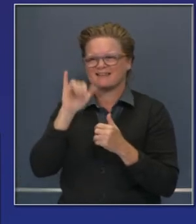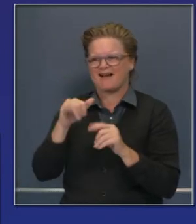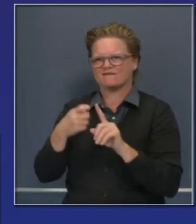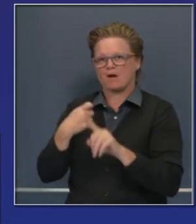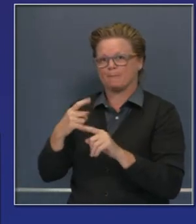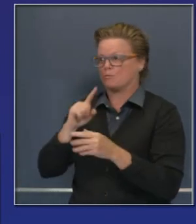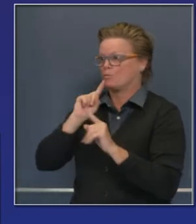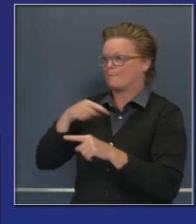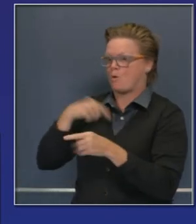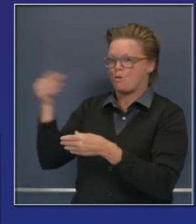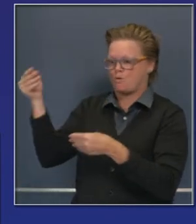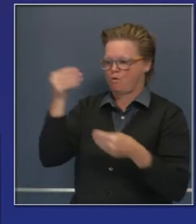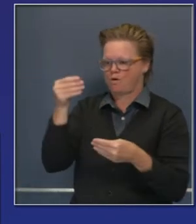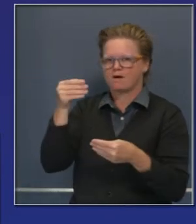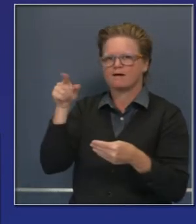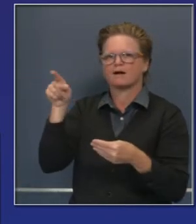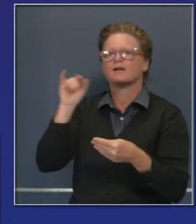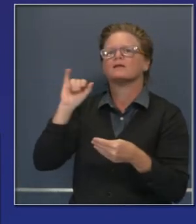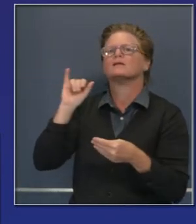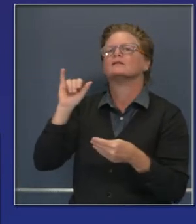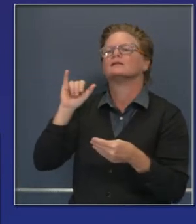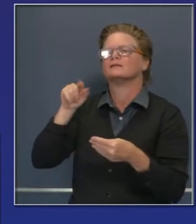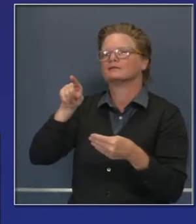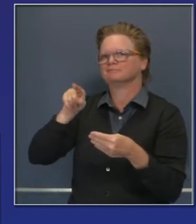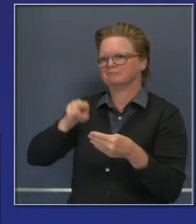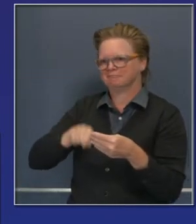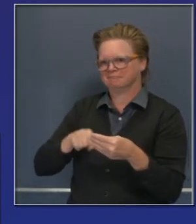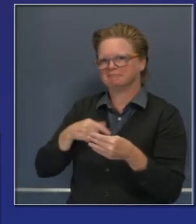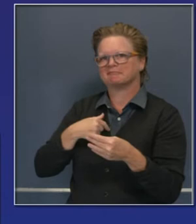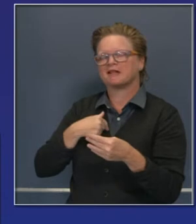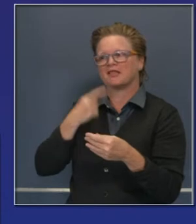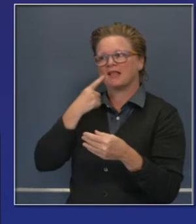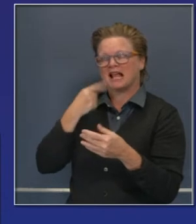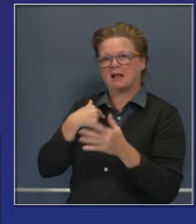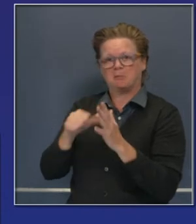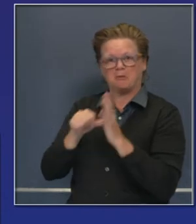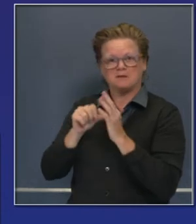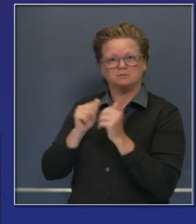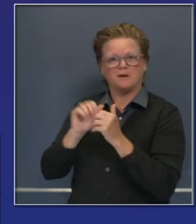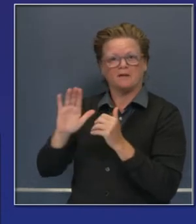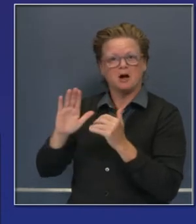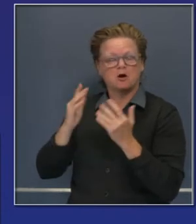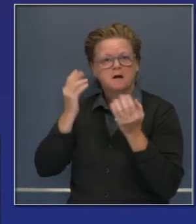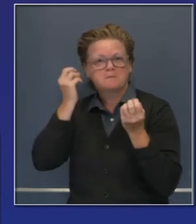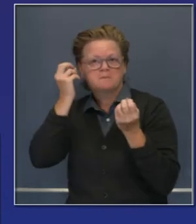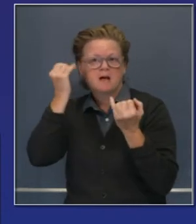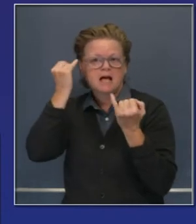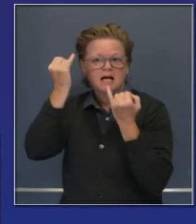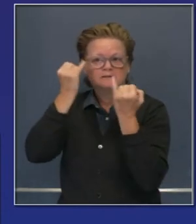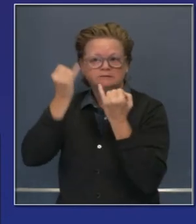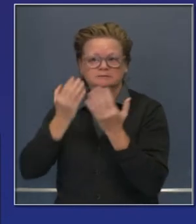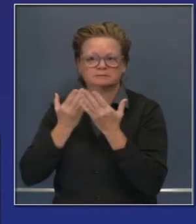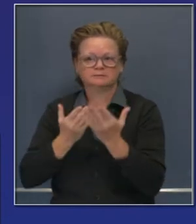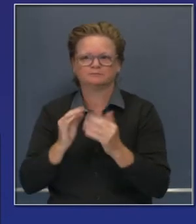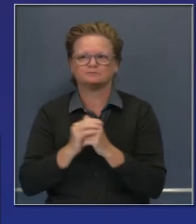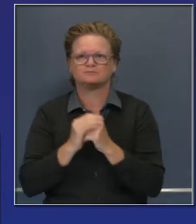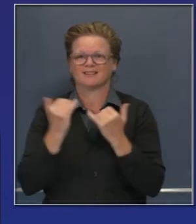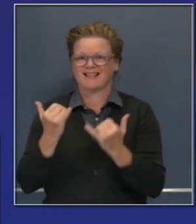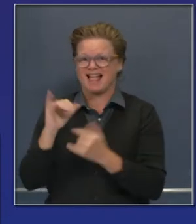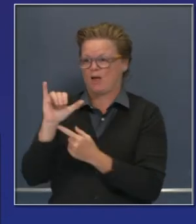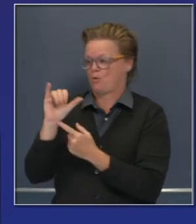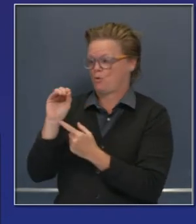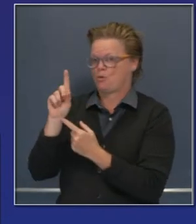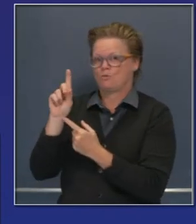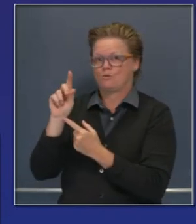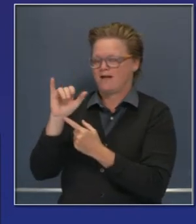informe del equipo de intervención. Y le voy a pedir a Yolanda en un momento que tome el podio, pero quería yo decir